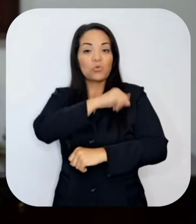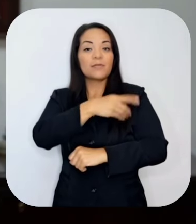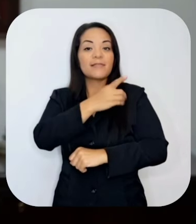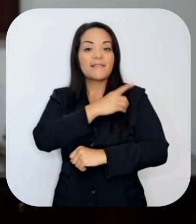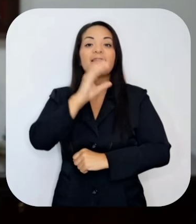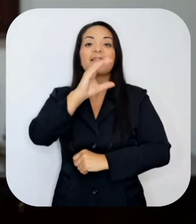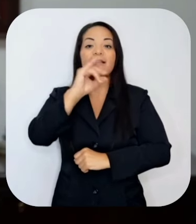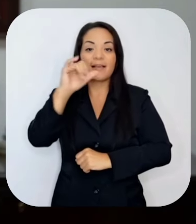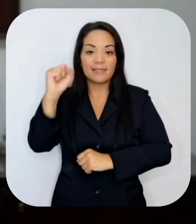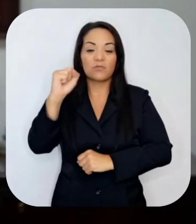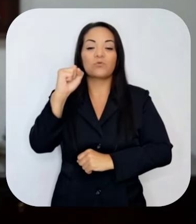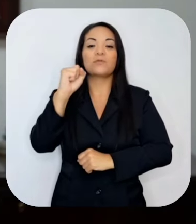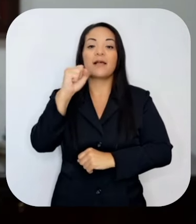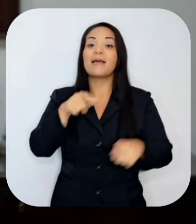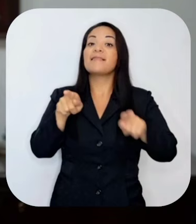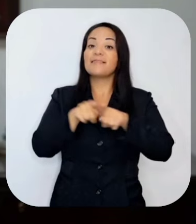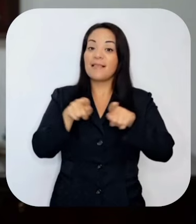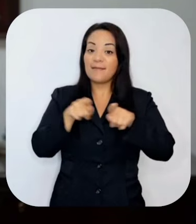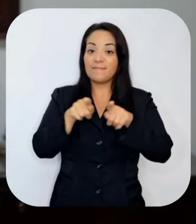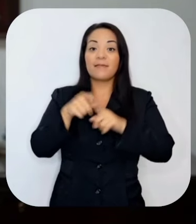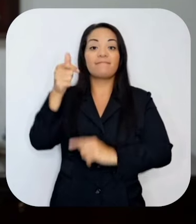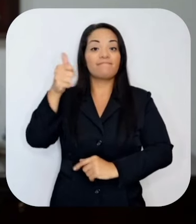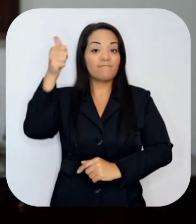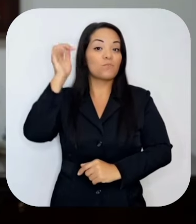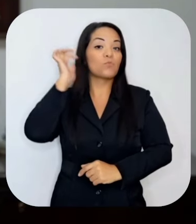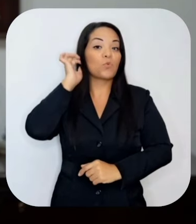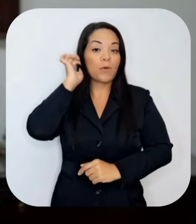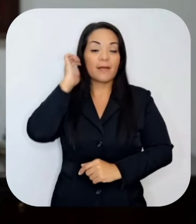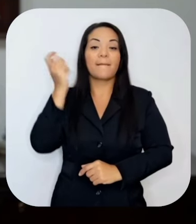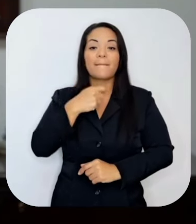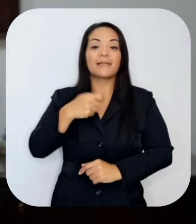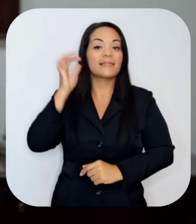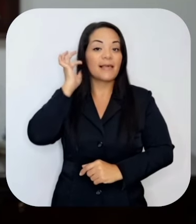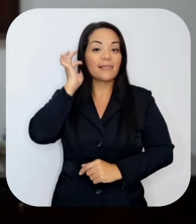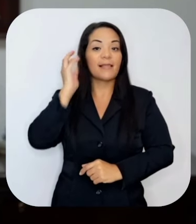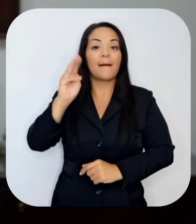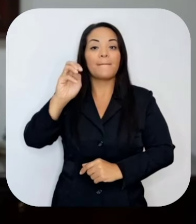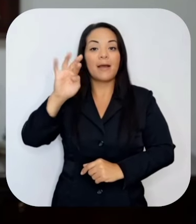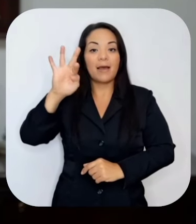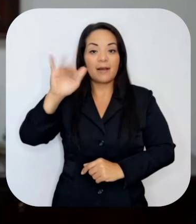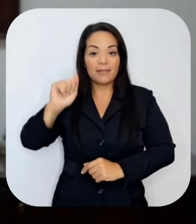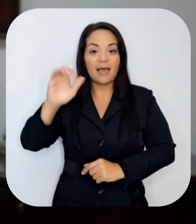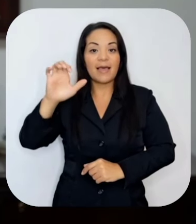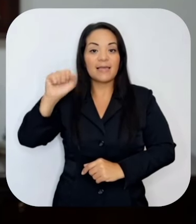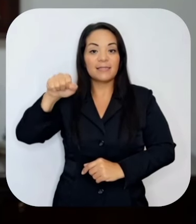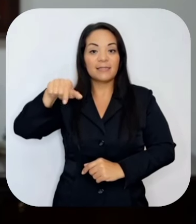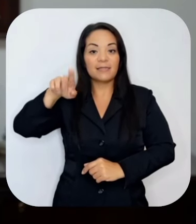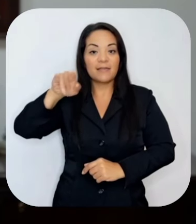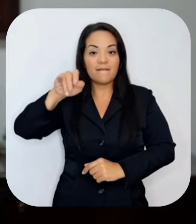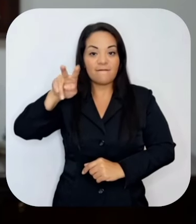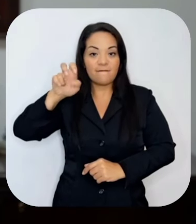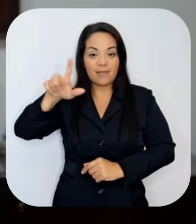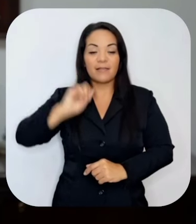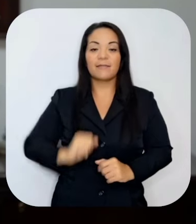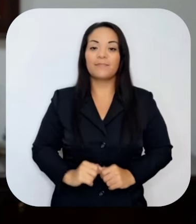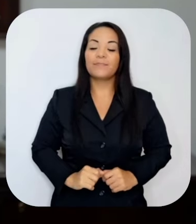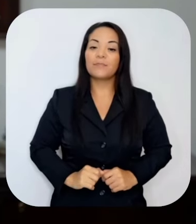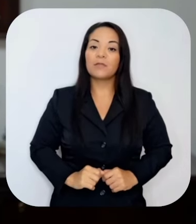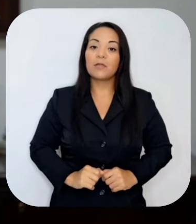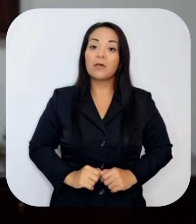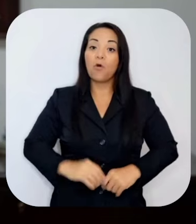de miembros de la Junta Directiva de la Caja del Seguro Social, incluida la Presidenta Marta Esquivel.